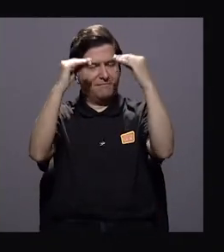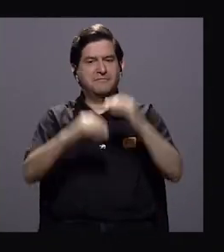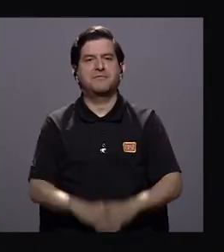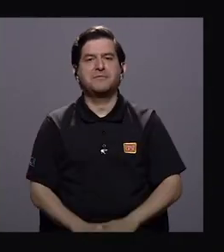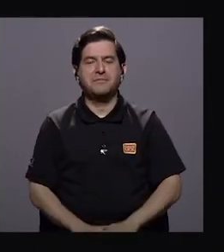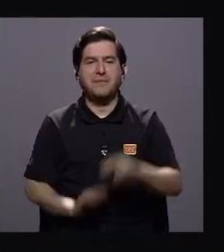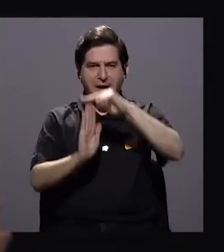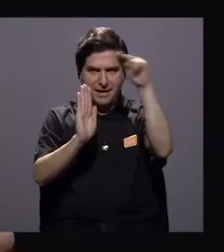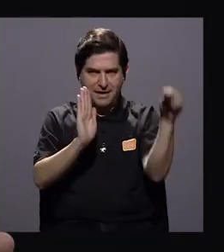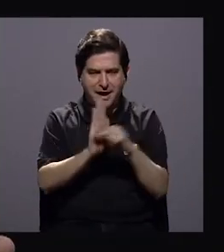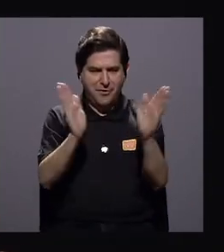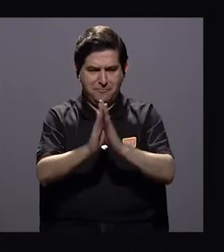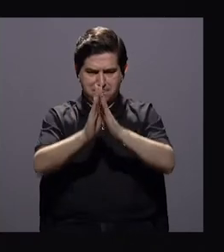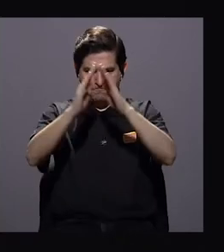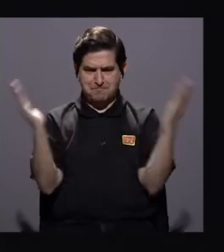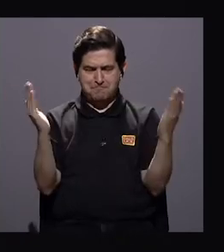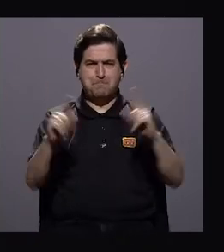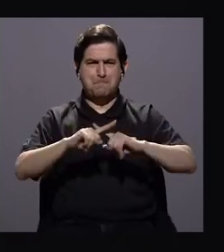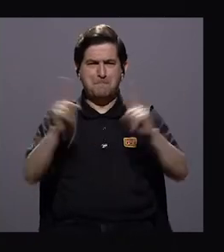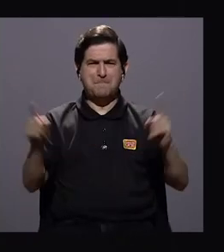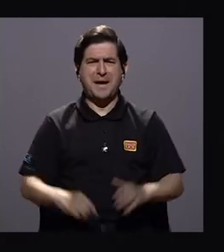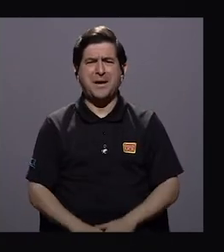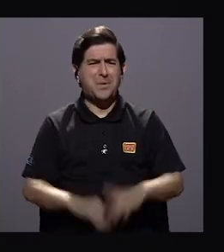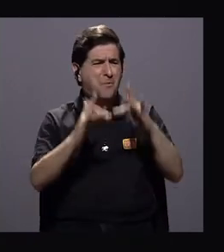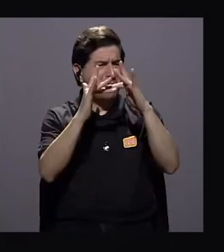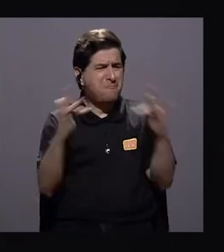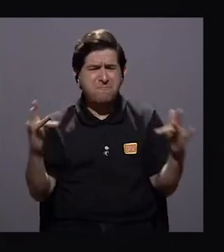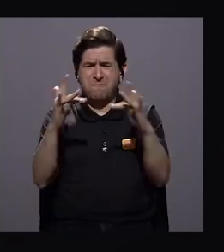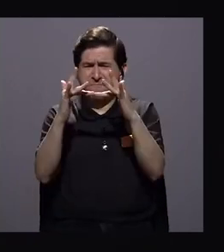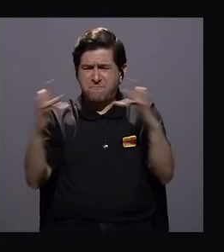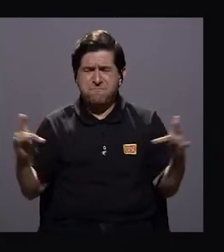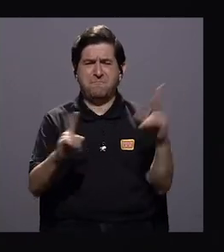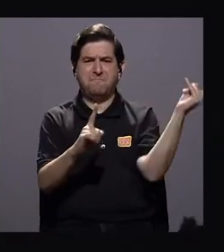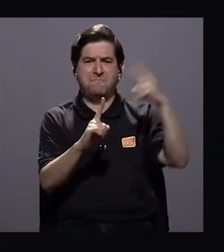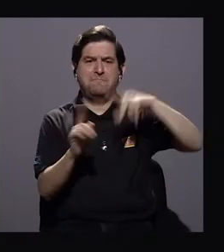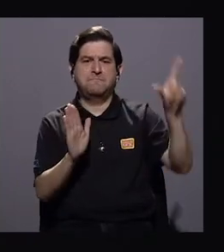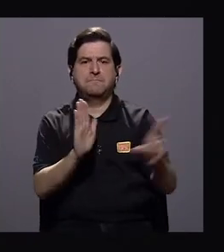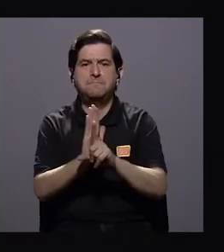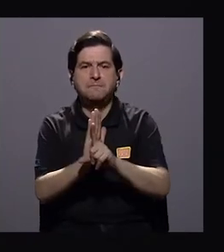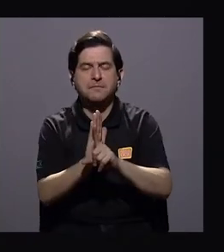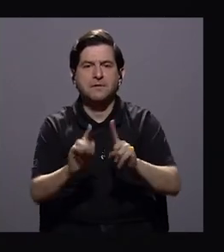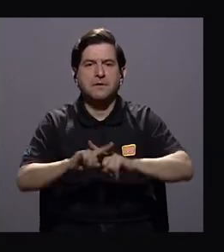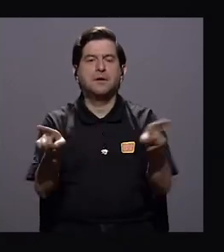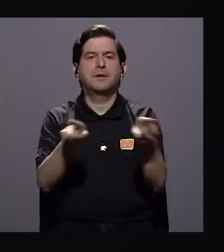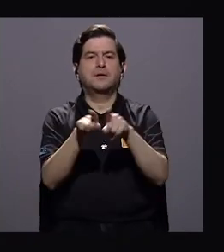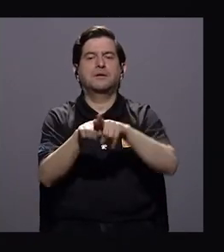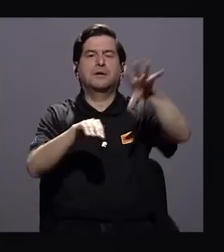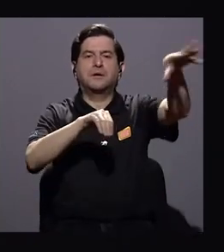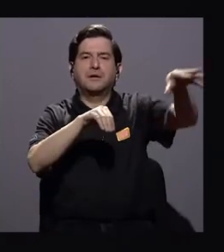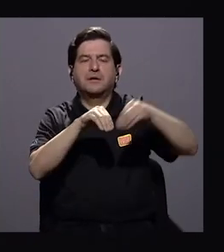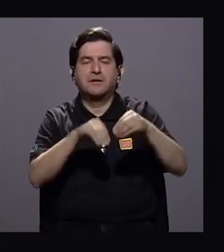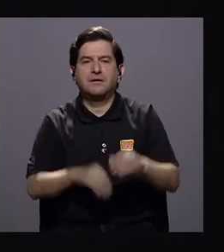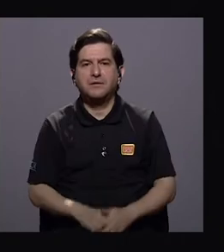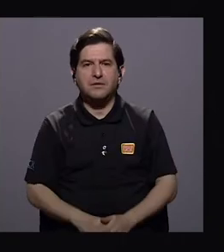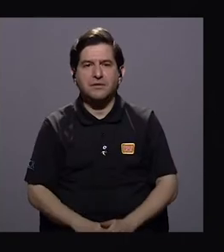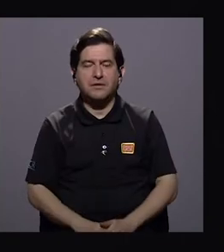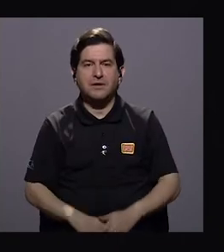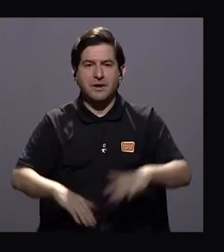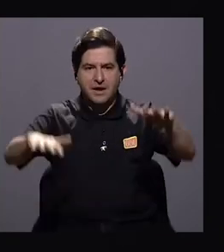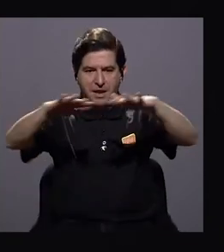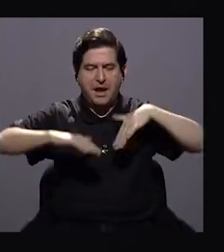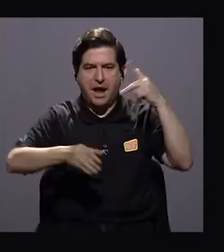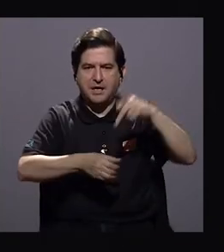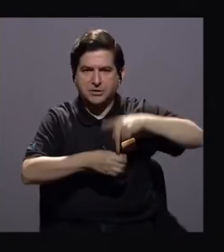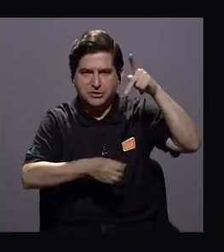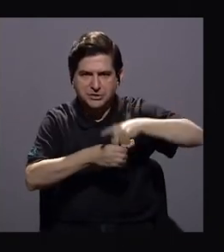informe, donde dicen que el marco normativo es amplio, pero con amplios vacíos en la aplicación de las leyes. Pero además suman esto, la creación de